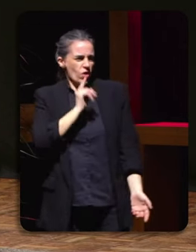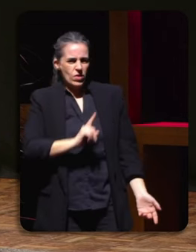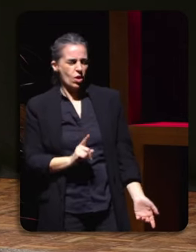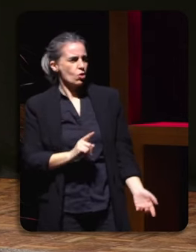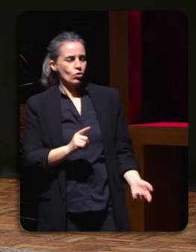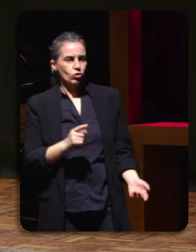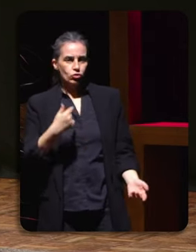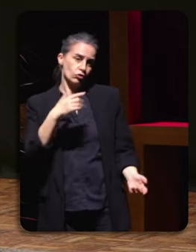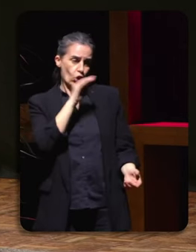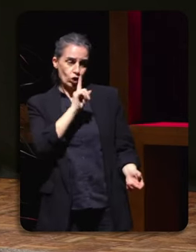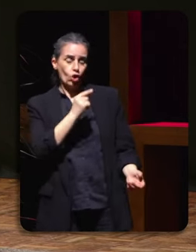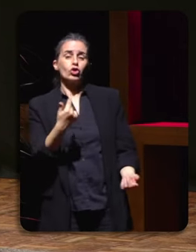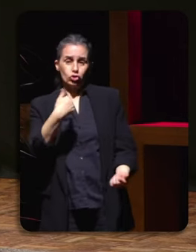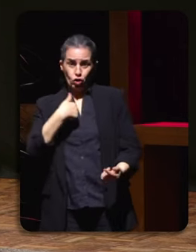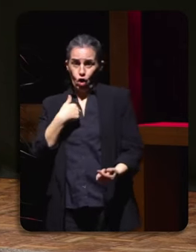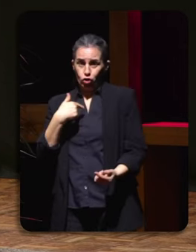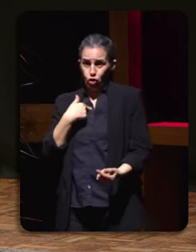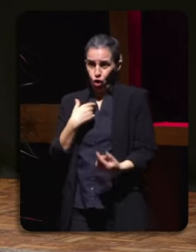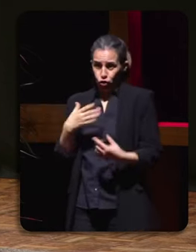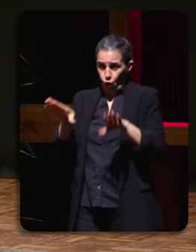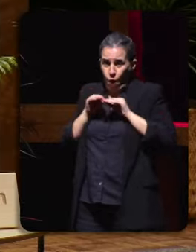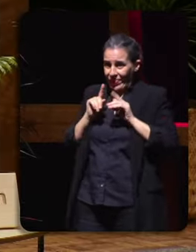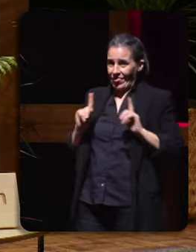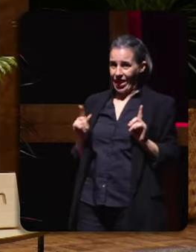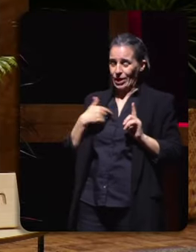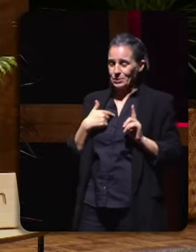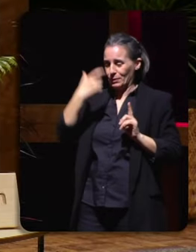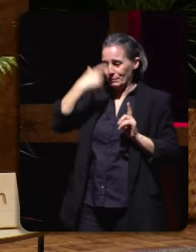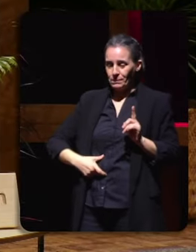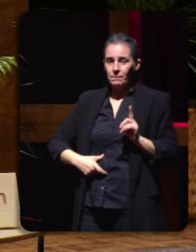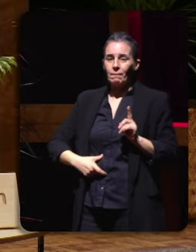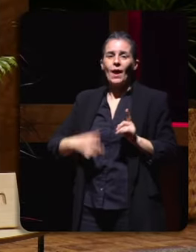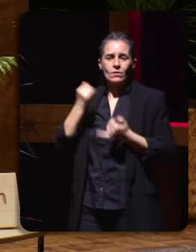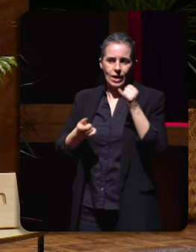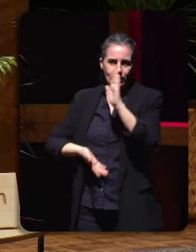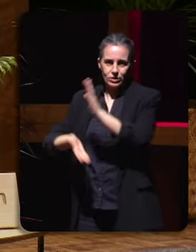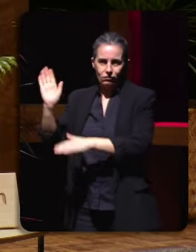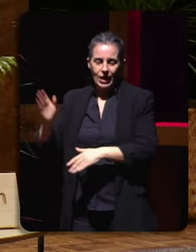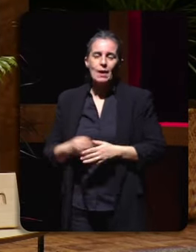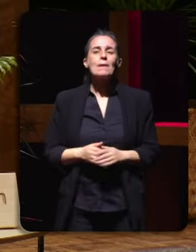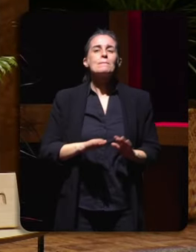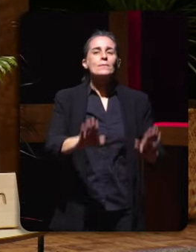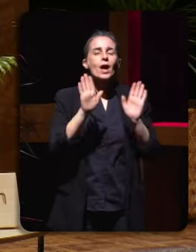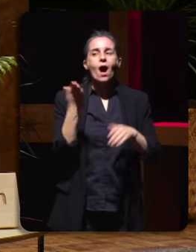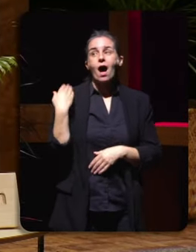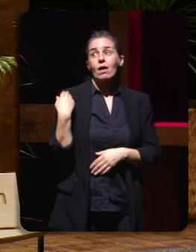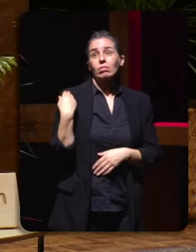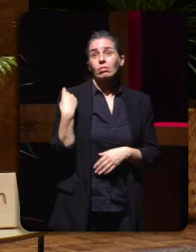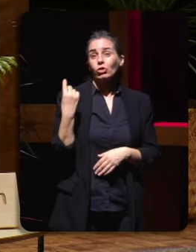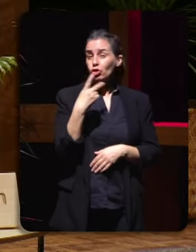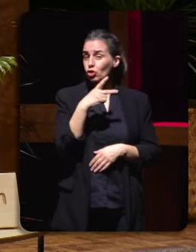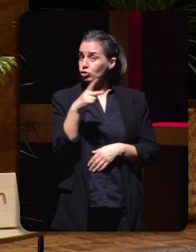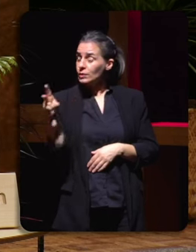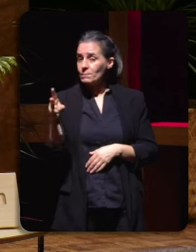el e marchou da radio pero hai un par de semanas nun